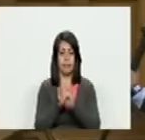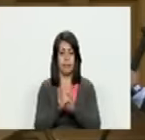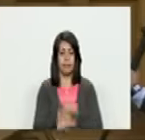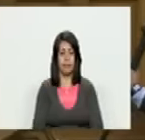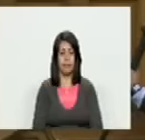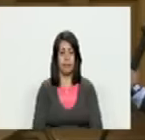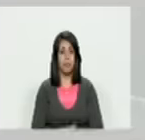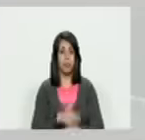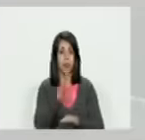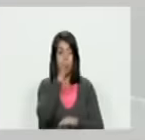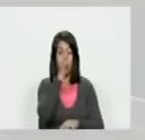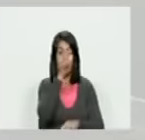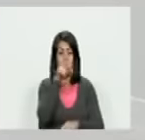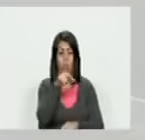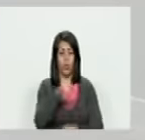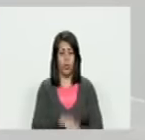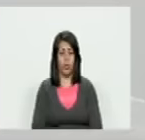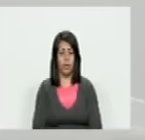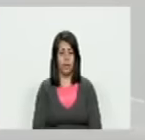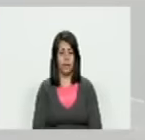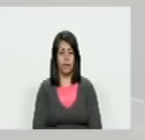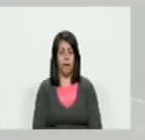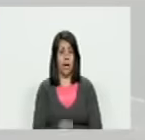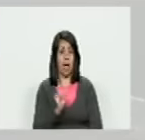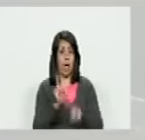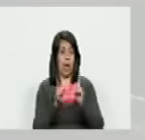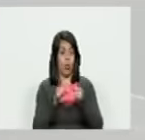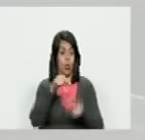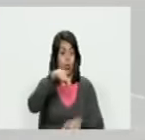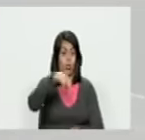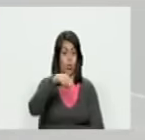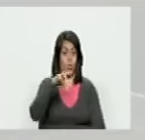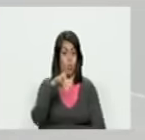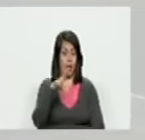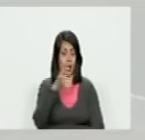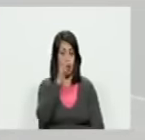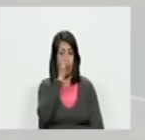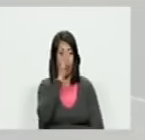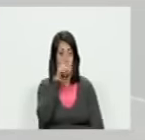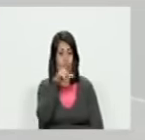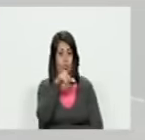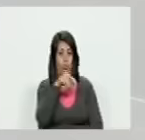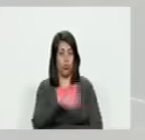porque se burlan porque algunos de esos QR son sencillamente burlas